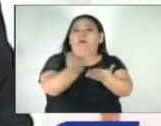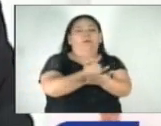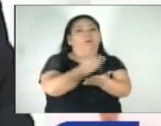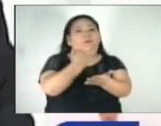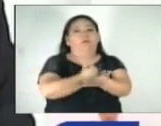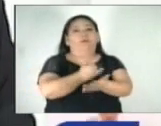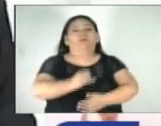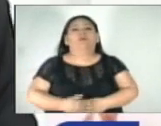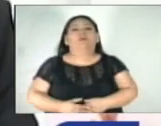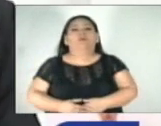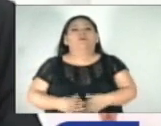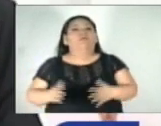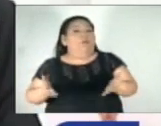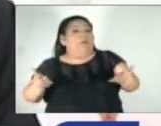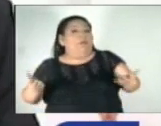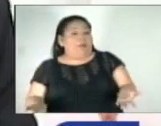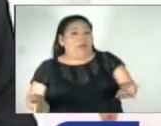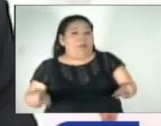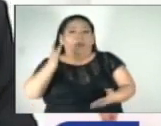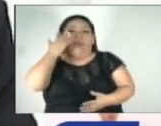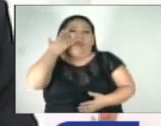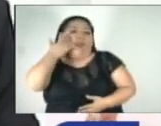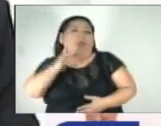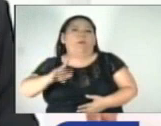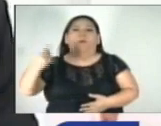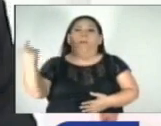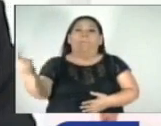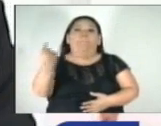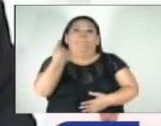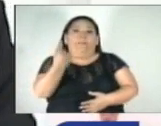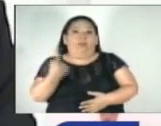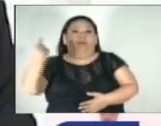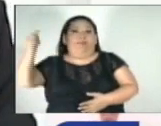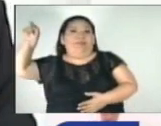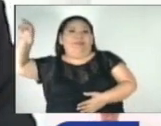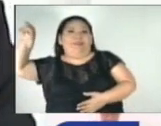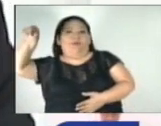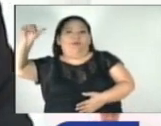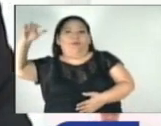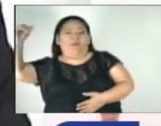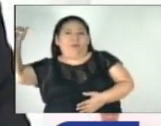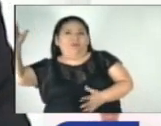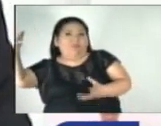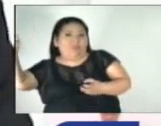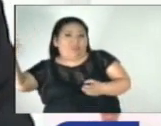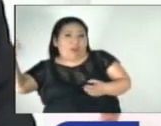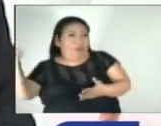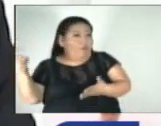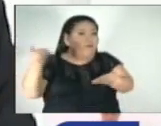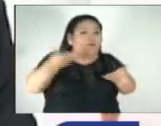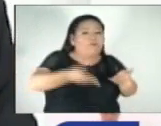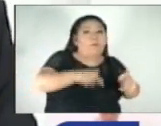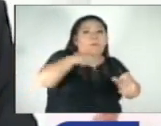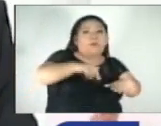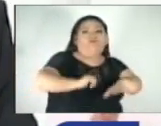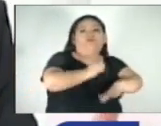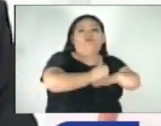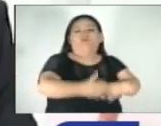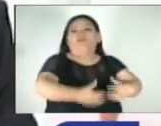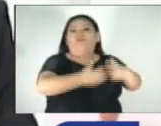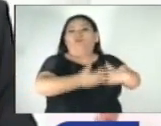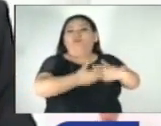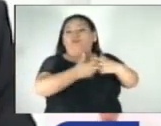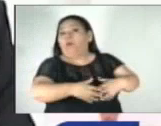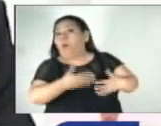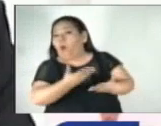excluida. Que si cualquier persona que tenga el deseo de poder inyectarle capital de trabajo a su empresa, pero